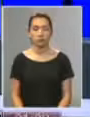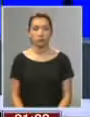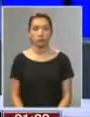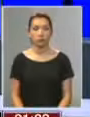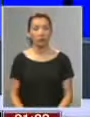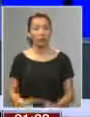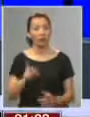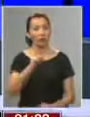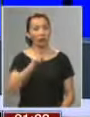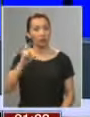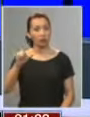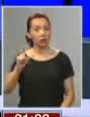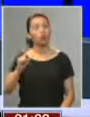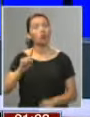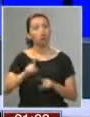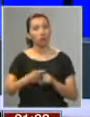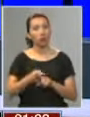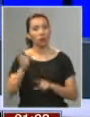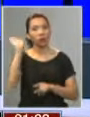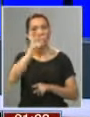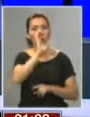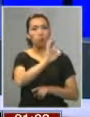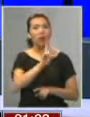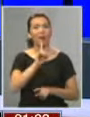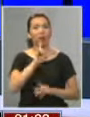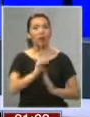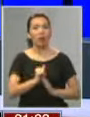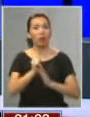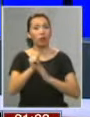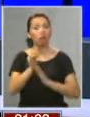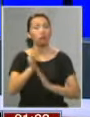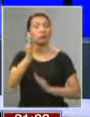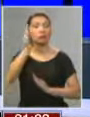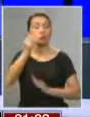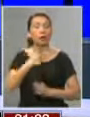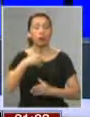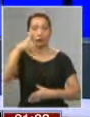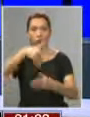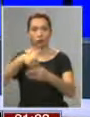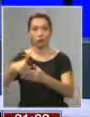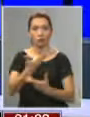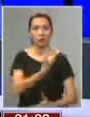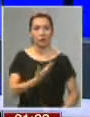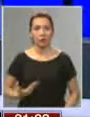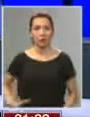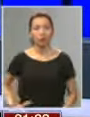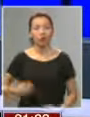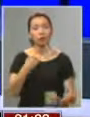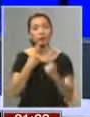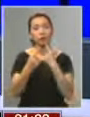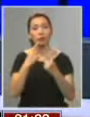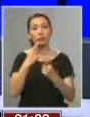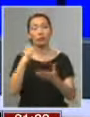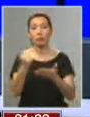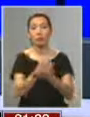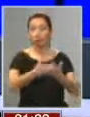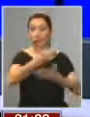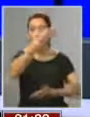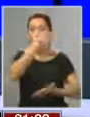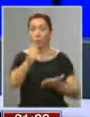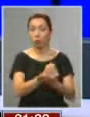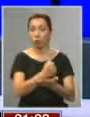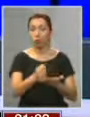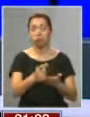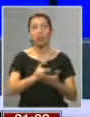La democracia cristiana continúa en la búsqueda de un liderazgo con proyecciones hacia las elecciones presidenciales. En entrevista con el Mercurio, el